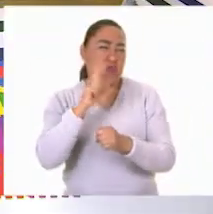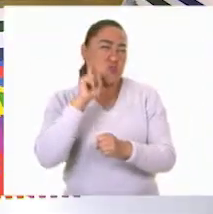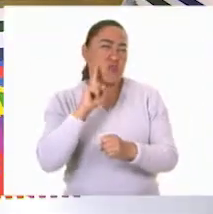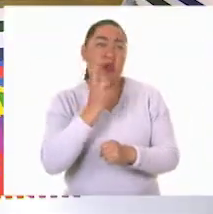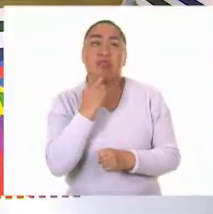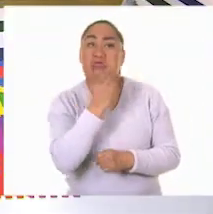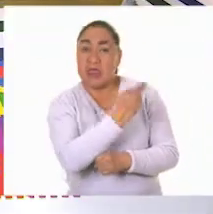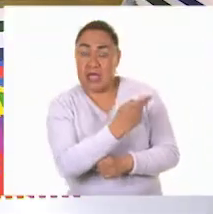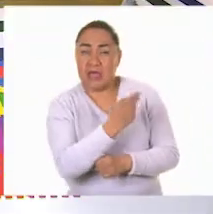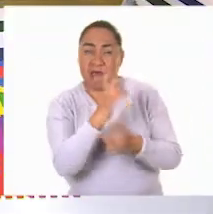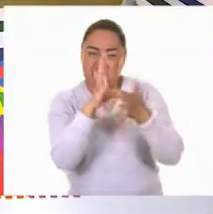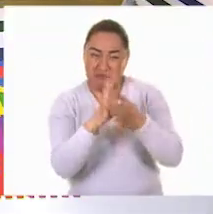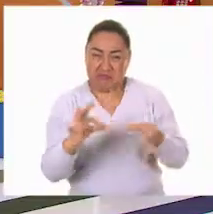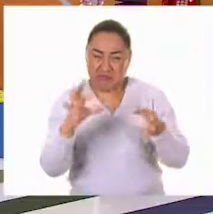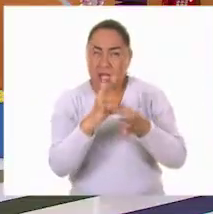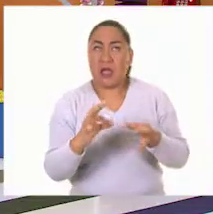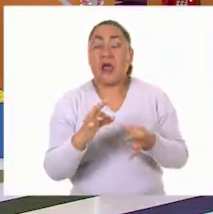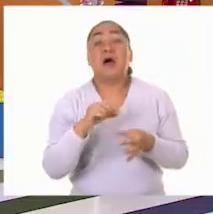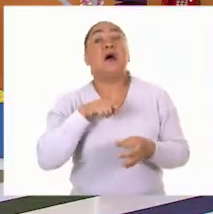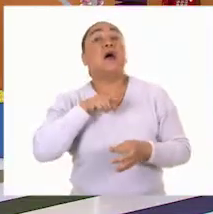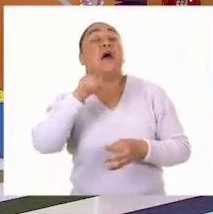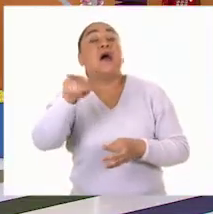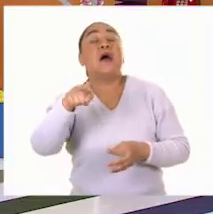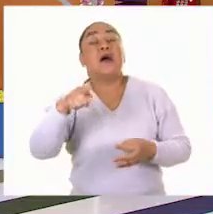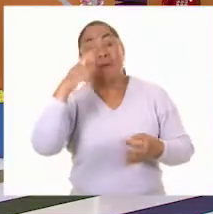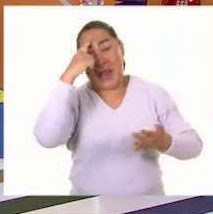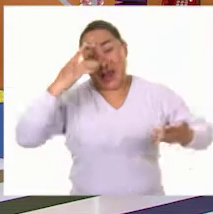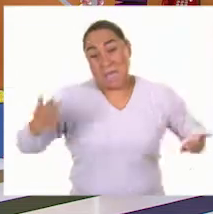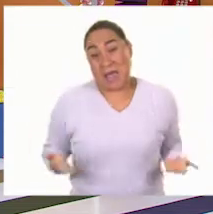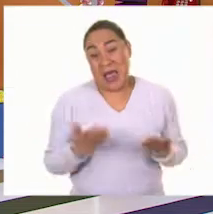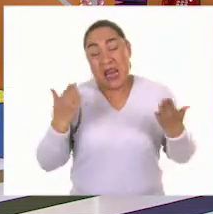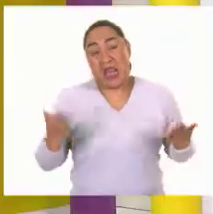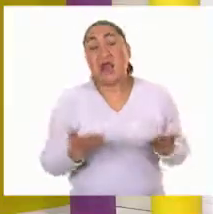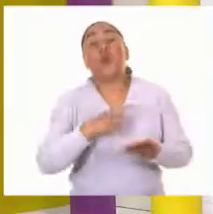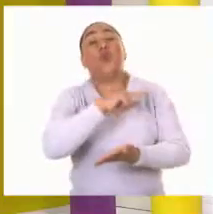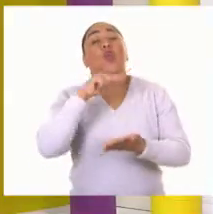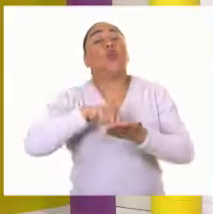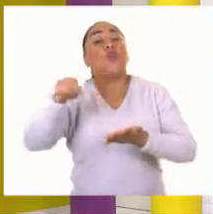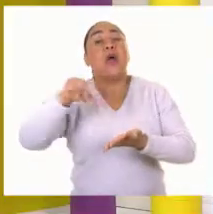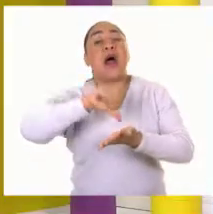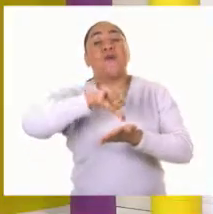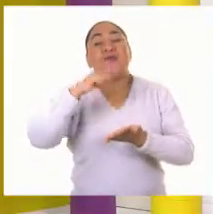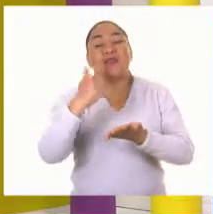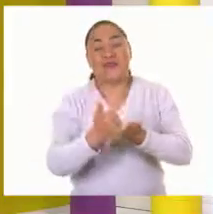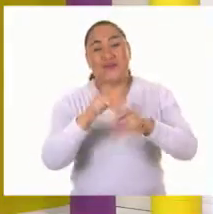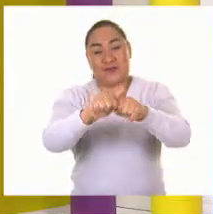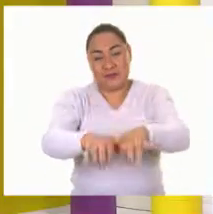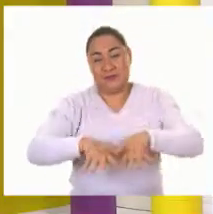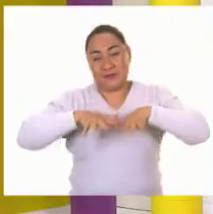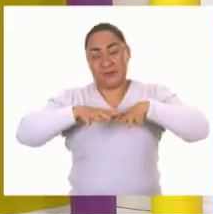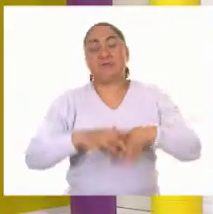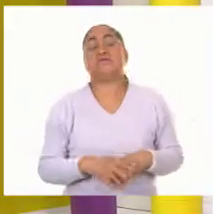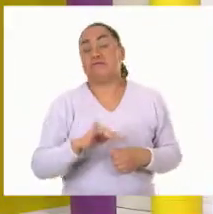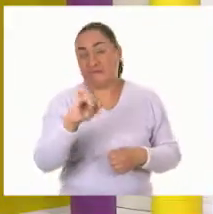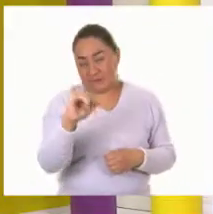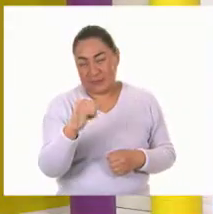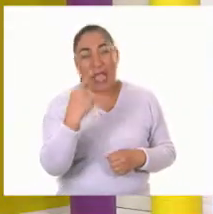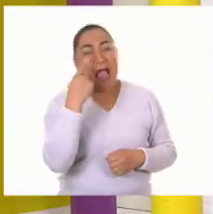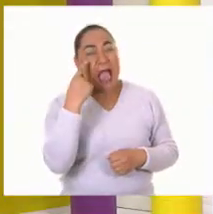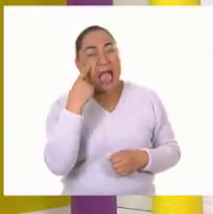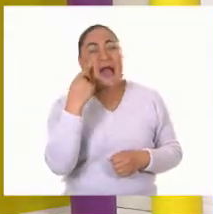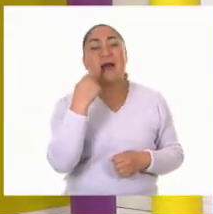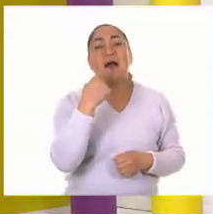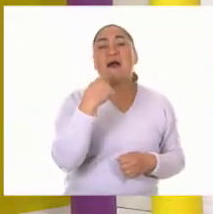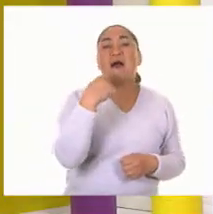actualmente decía la abuelita María que se hacen en el auditorio exacto en muchos lugares cuando hay feria hacen bailes